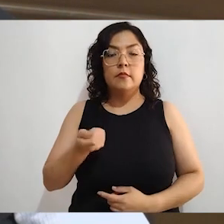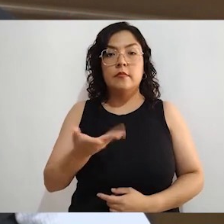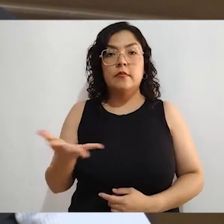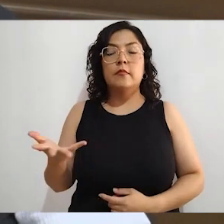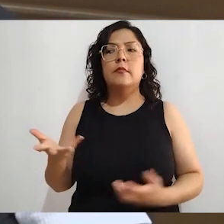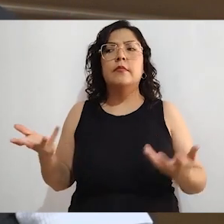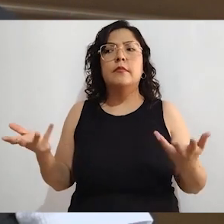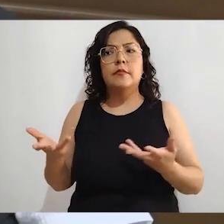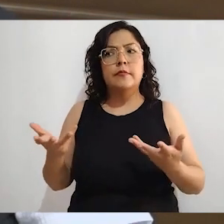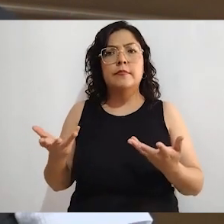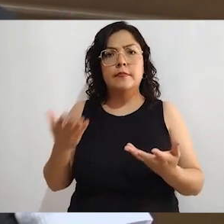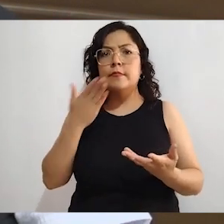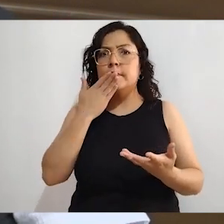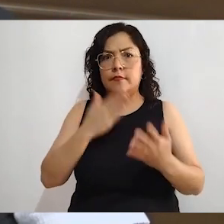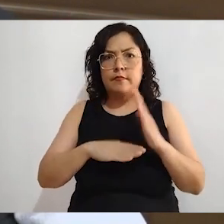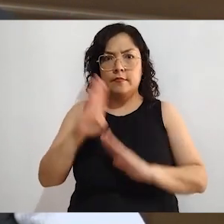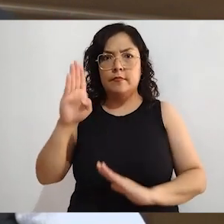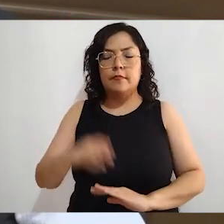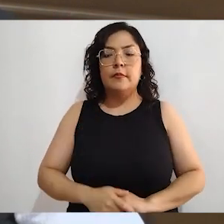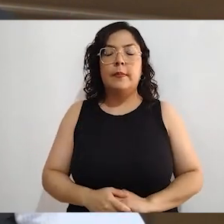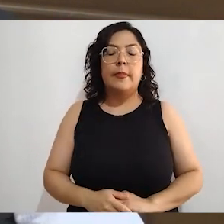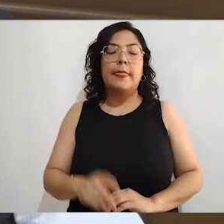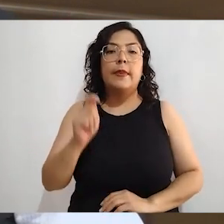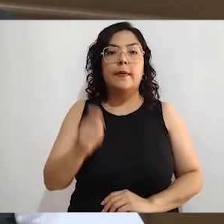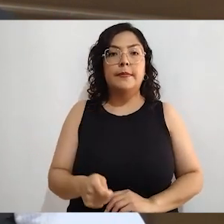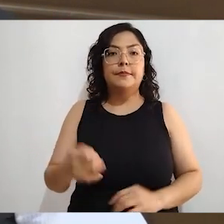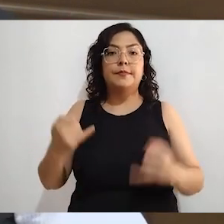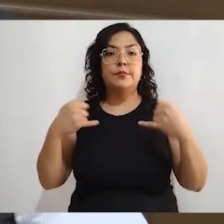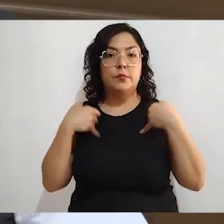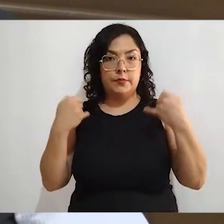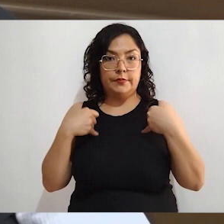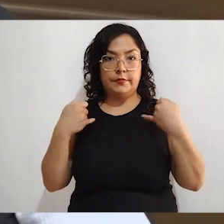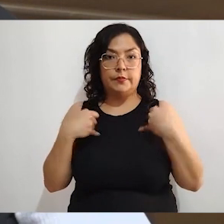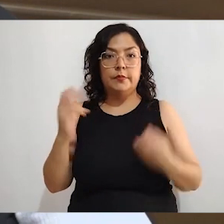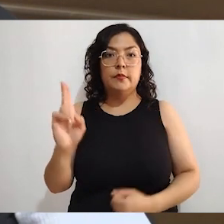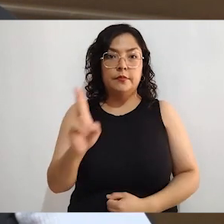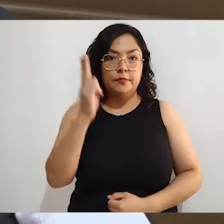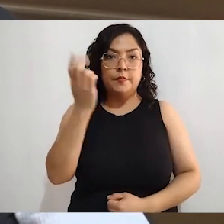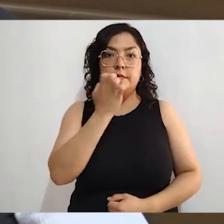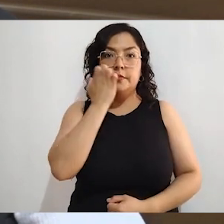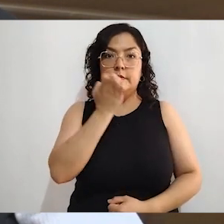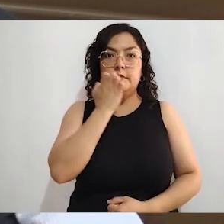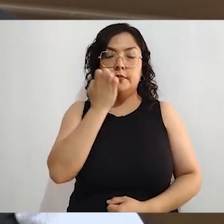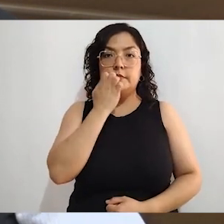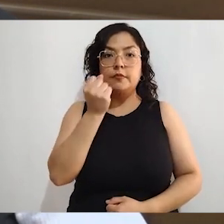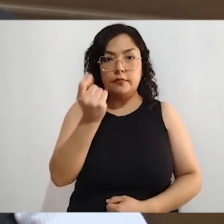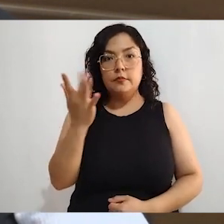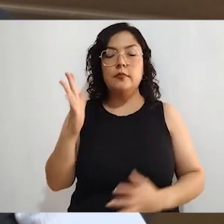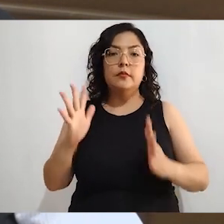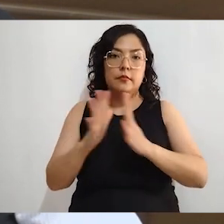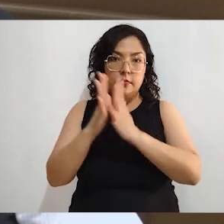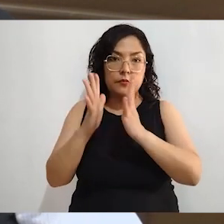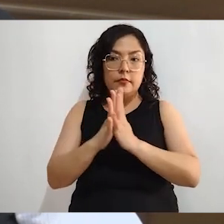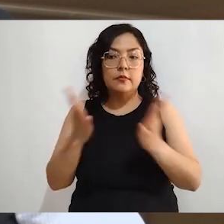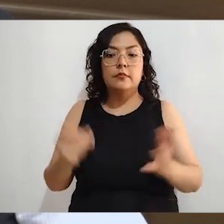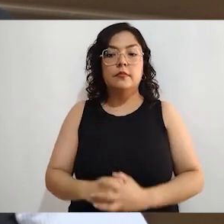efectivas. Por ejemplo, el trabajo que se hace con jóvenes universitarios, con la participación de especialistas,